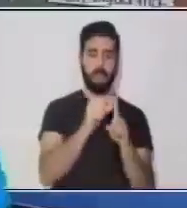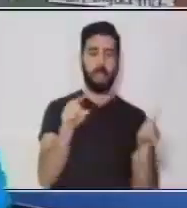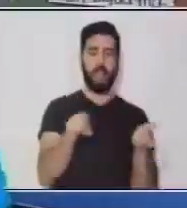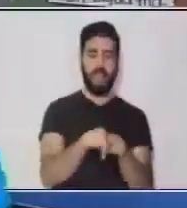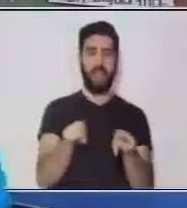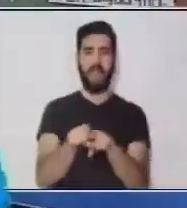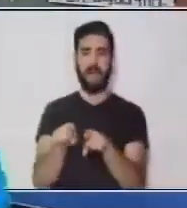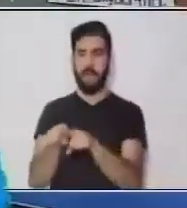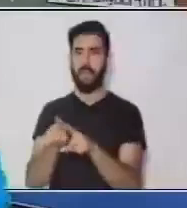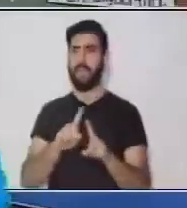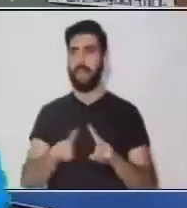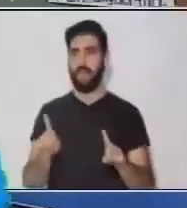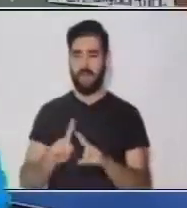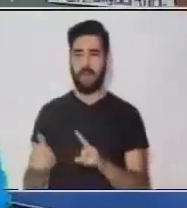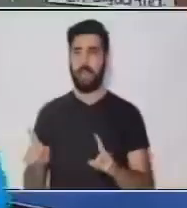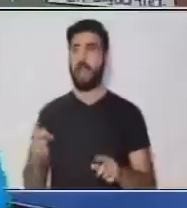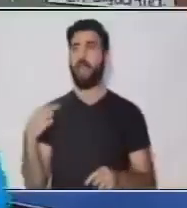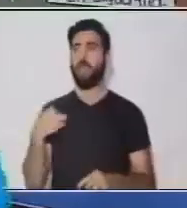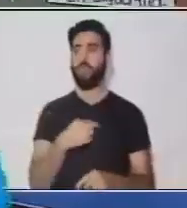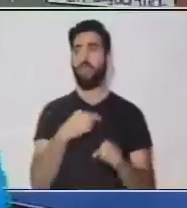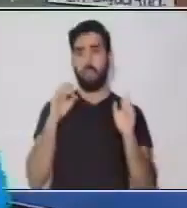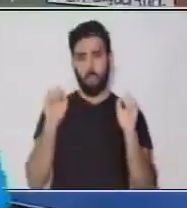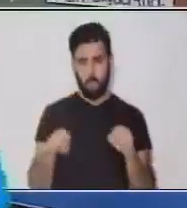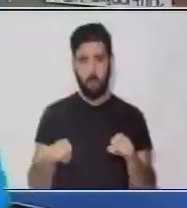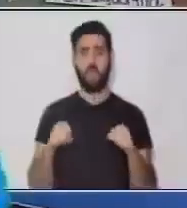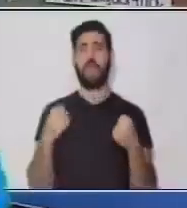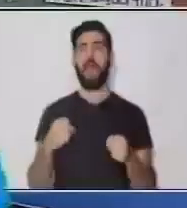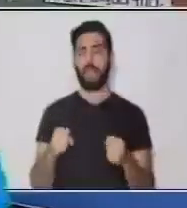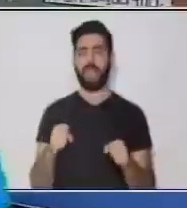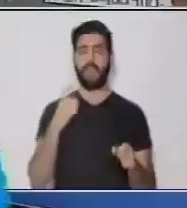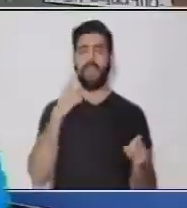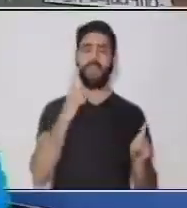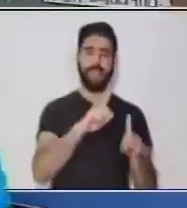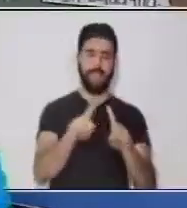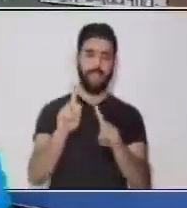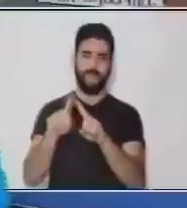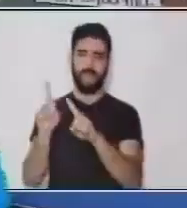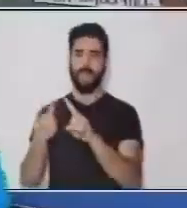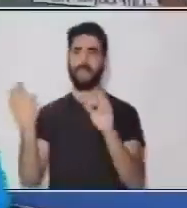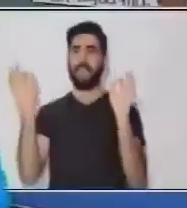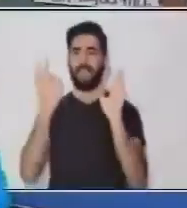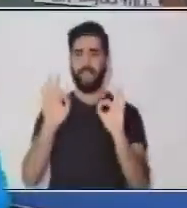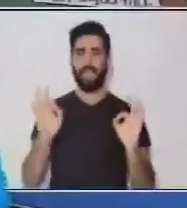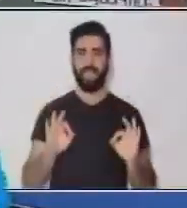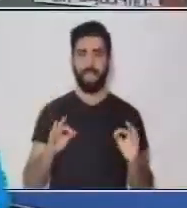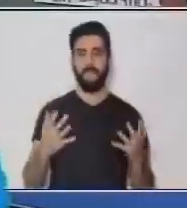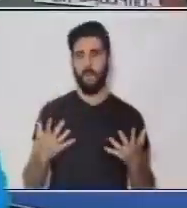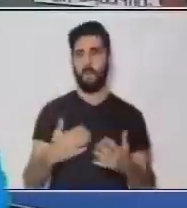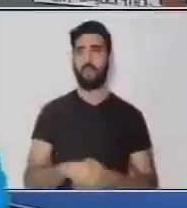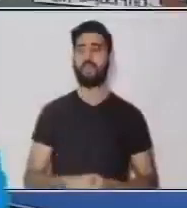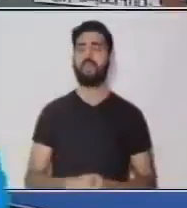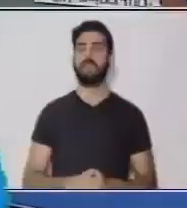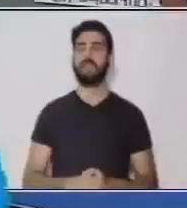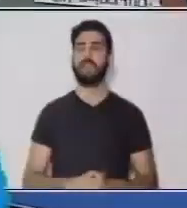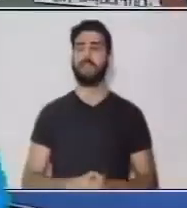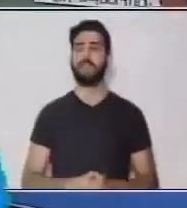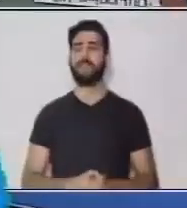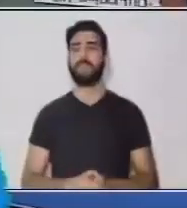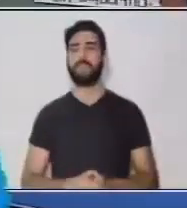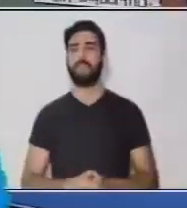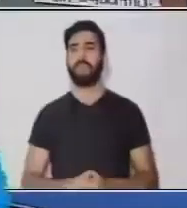textos que se escribe. Podemos hacerlo... ¿Verdad? Con los diferentes... Las diferentes utilizaciones... De las palabras.